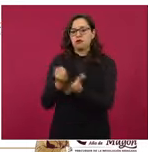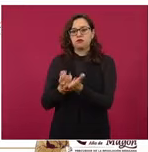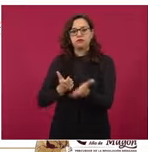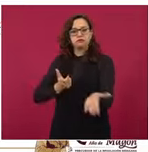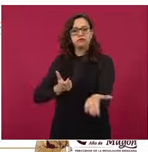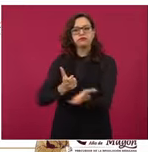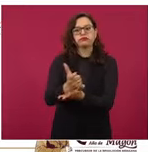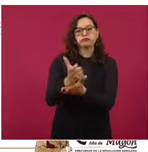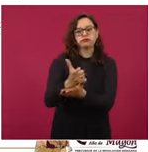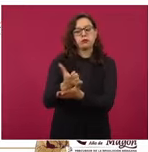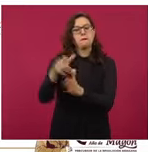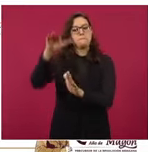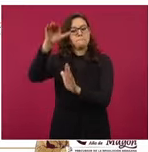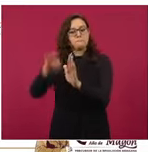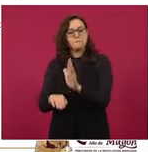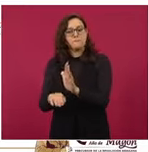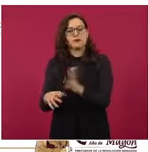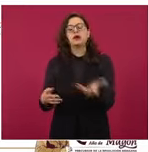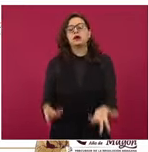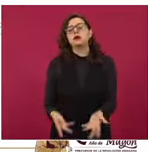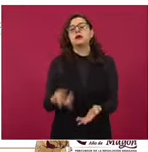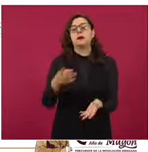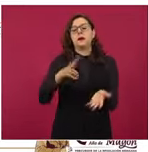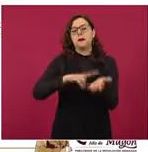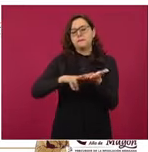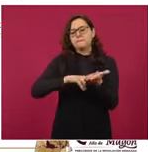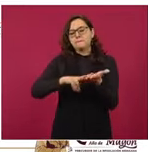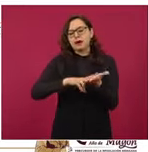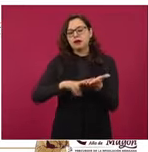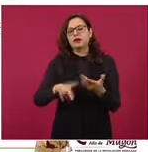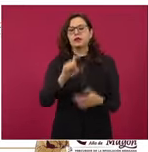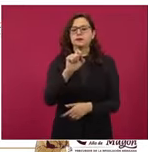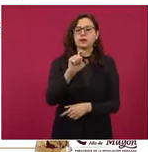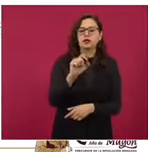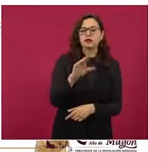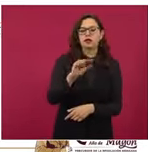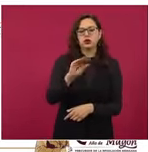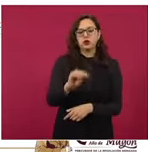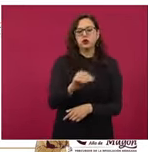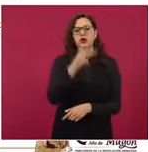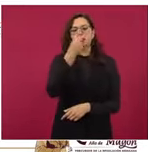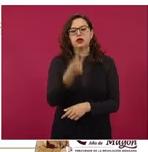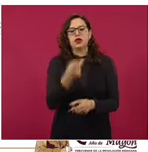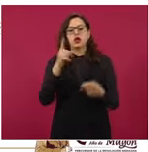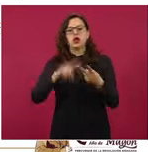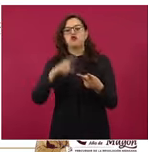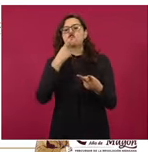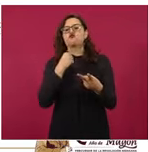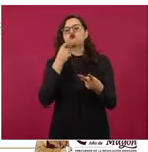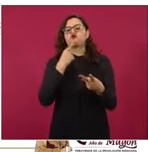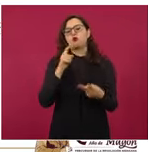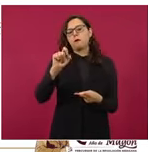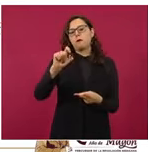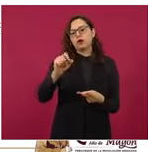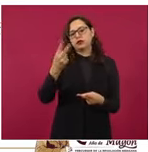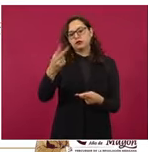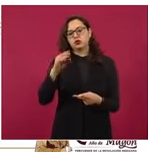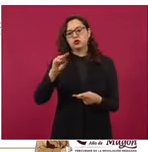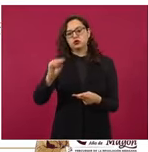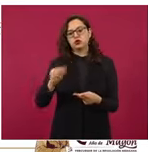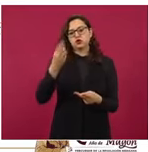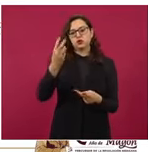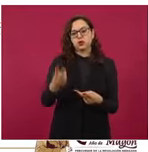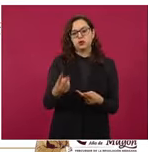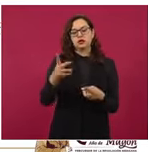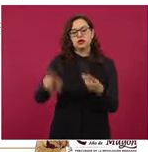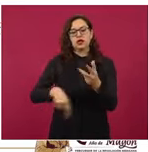para la regular en el país en 20.94, para la premium en 22.92 y para el diésel en 22